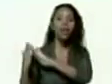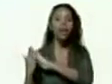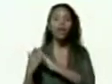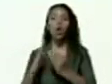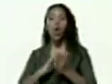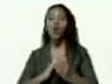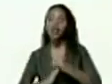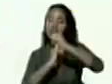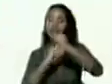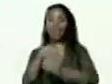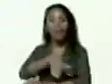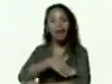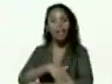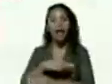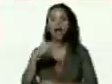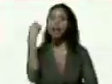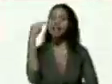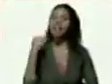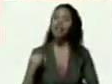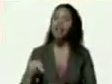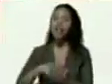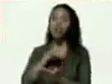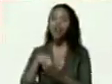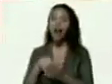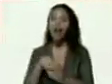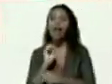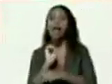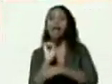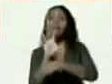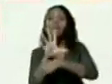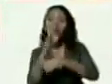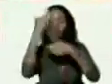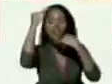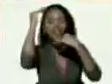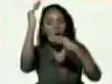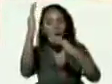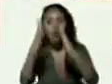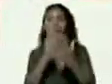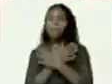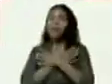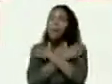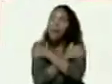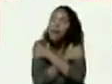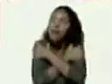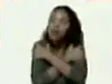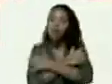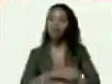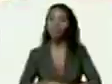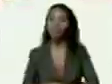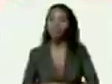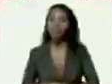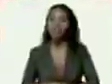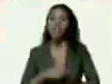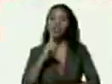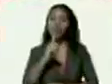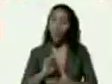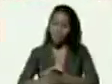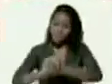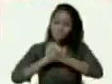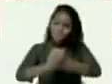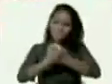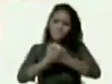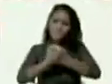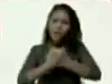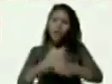calle a nivel nacional les envío mi saludo mi abrazo y un apretón de manos